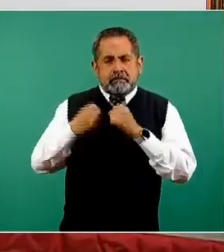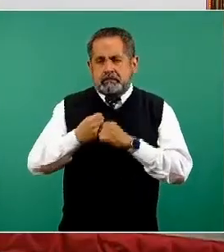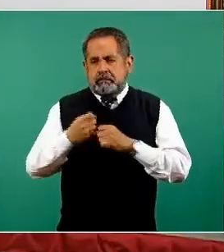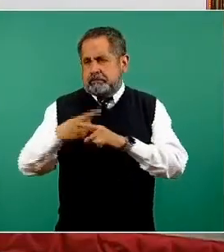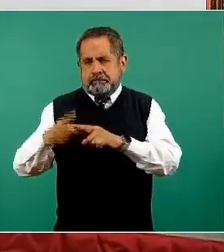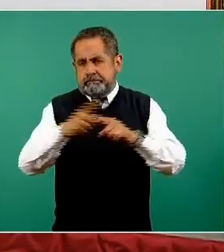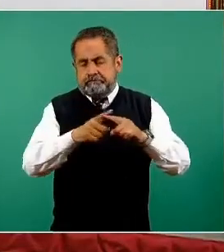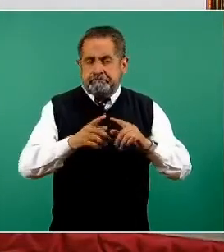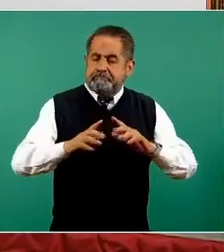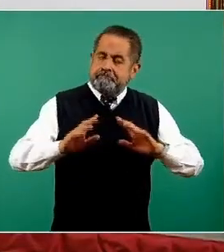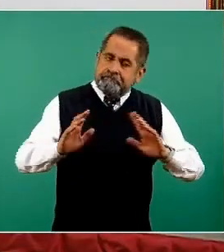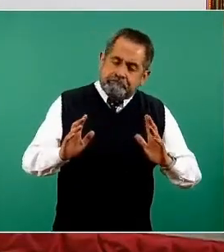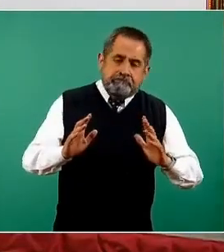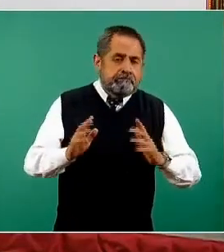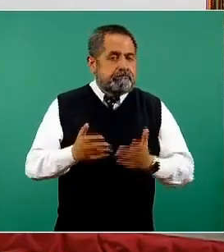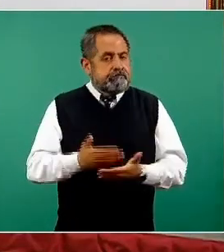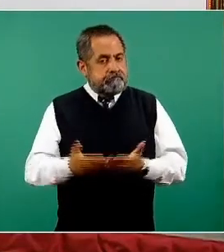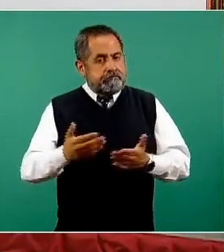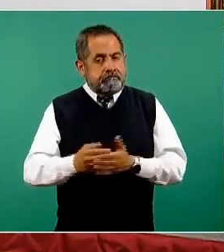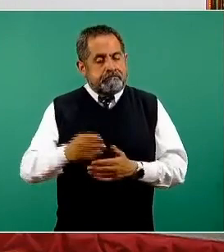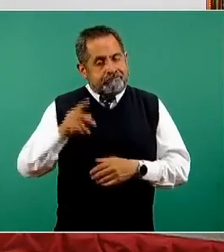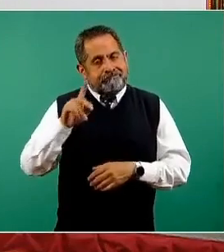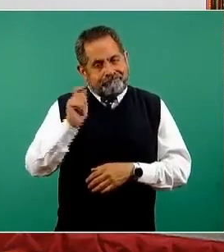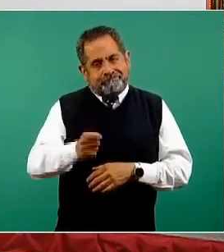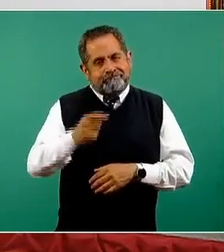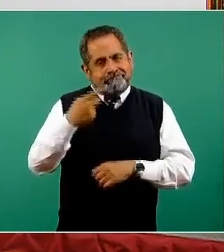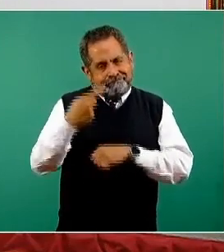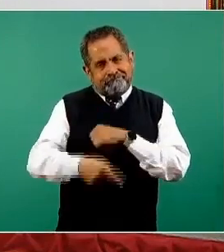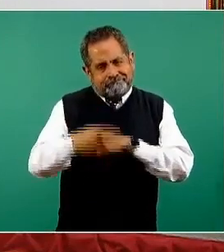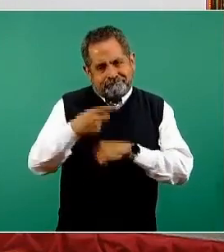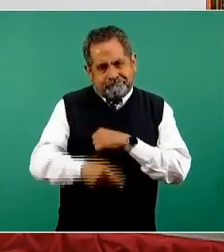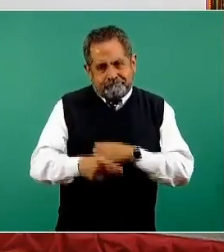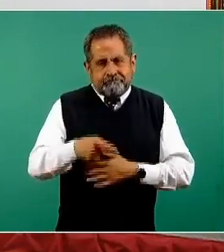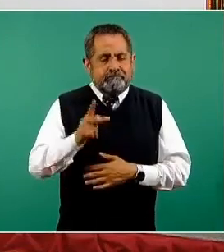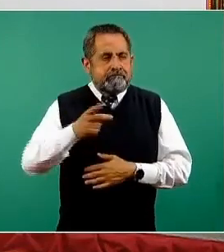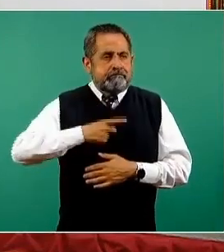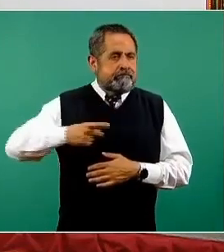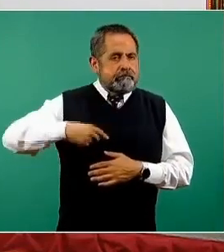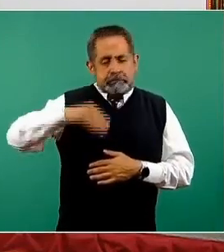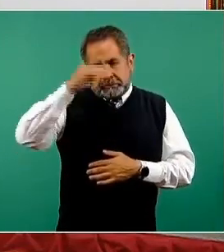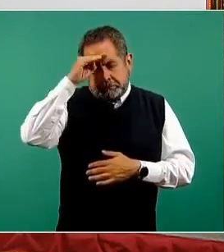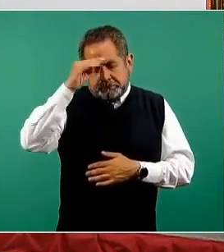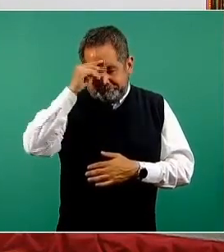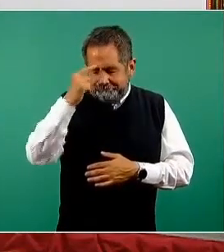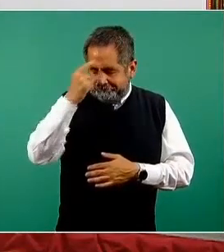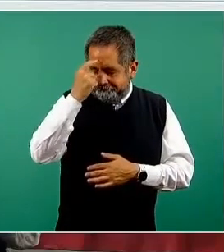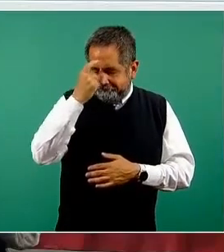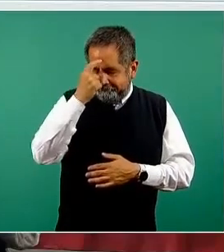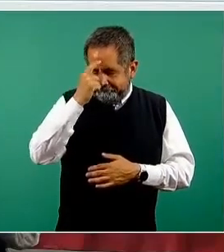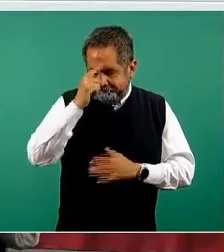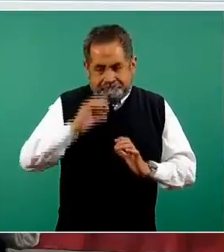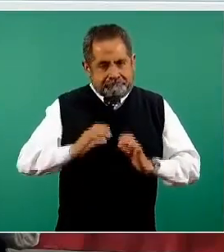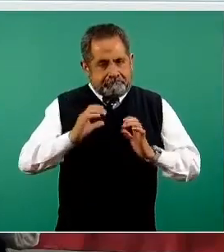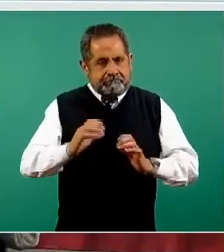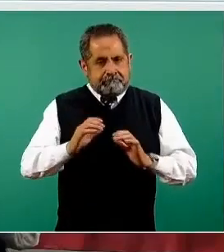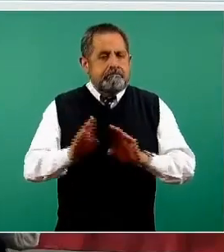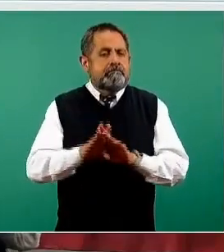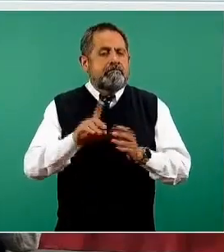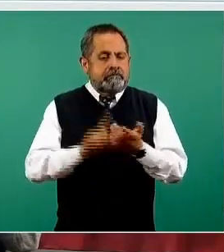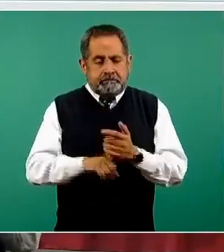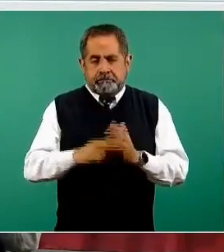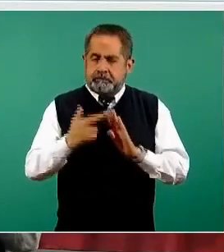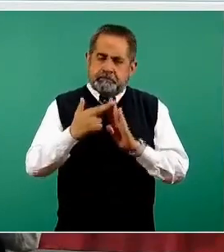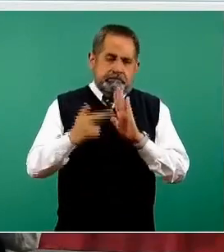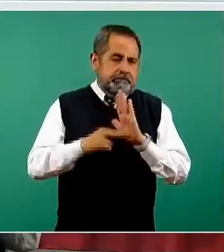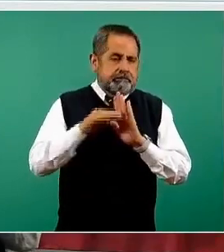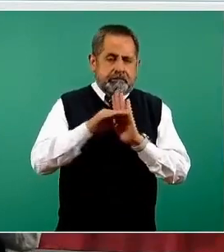niveles y bueno, eso es algo también que obviamente es un riesgo, pero que tenemos que tener muy presente y implementar las